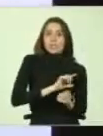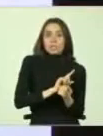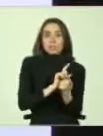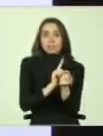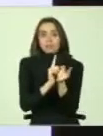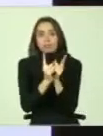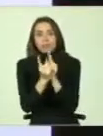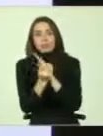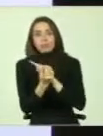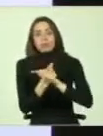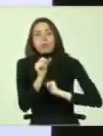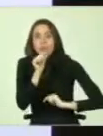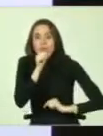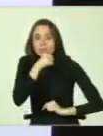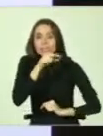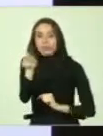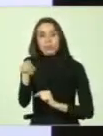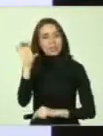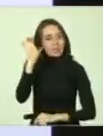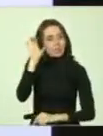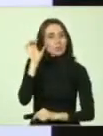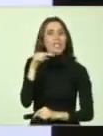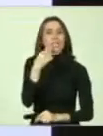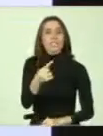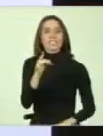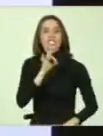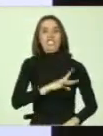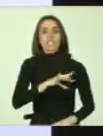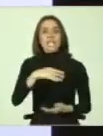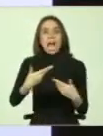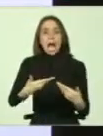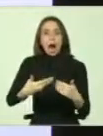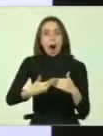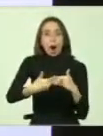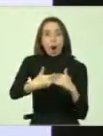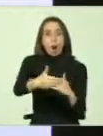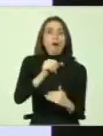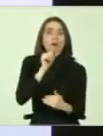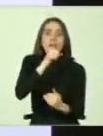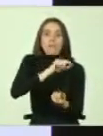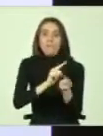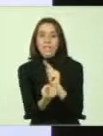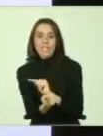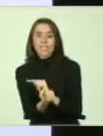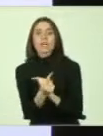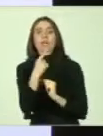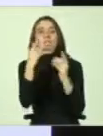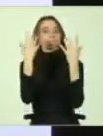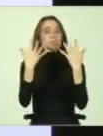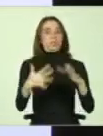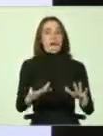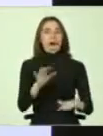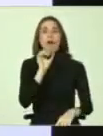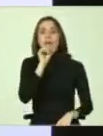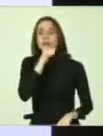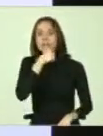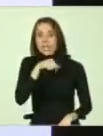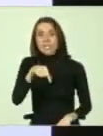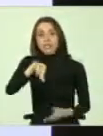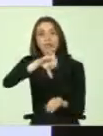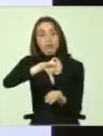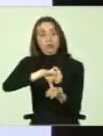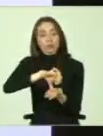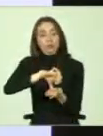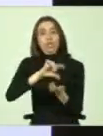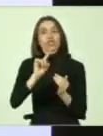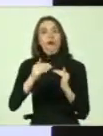algunos de ustedes han escuchado que nuestro país está en envejecimiento o que va en vías a envejecer. No, no, nuestro país ya envejeció. Eso, asumámoslo, que